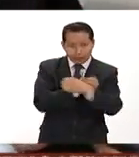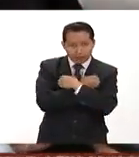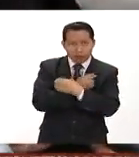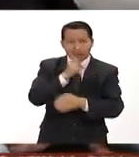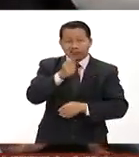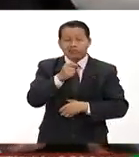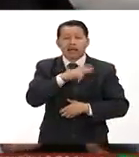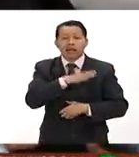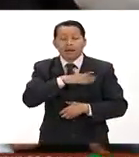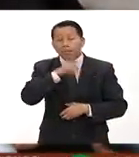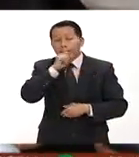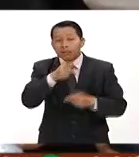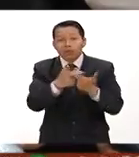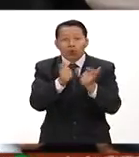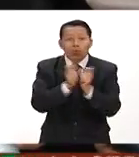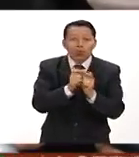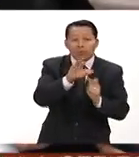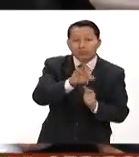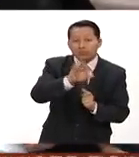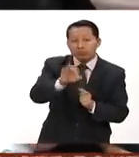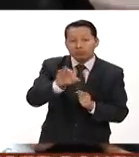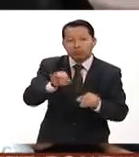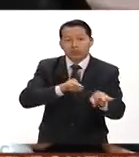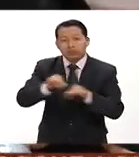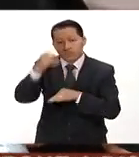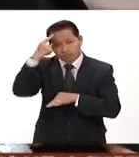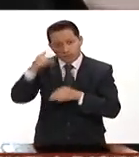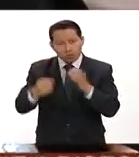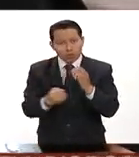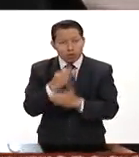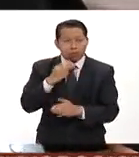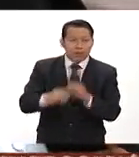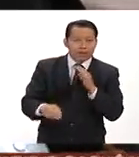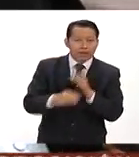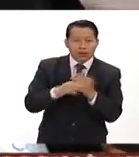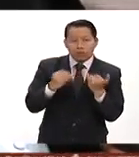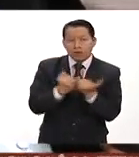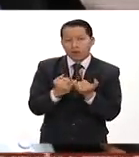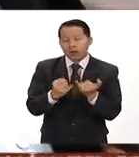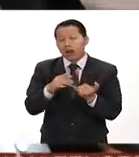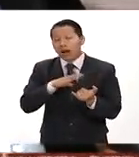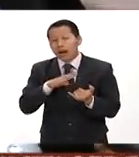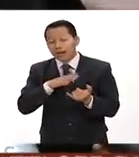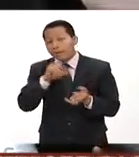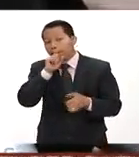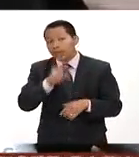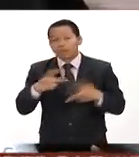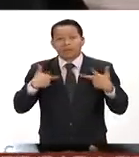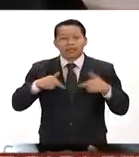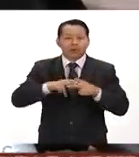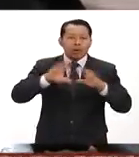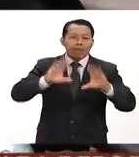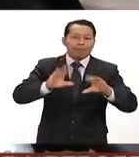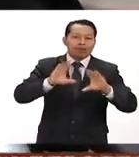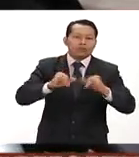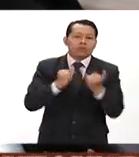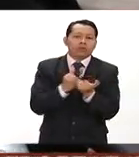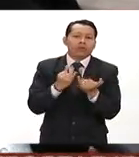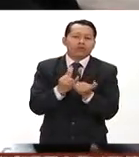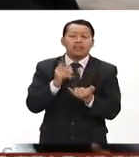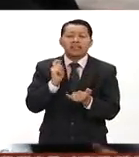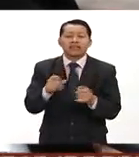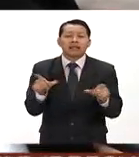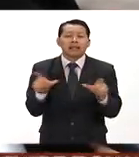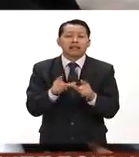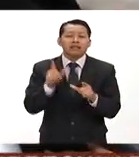conformación de grupos de trabajo para la elaboración de los nuevos materiales libros de texto y la capacitación de los maestros de tal manera que estemos listos